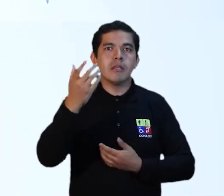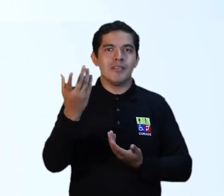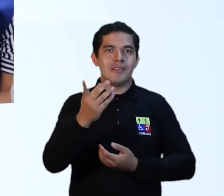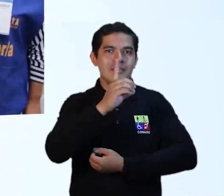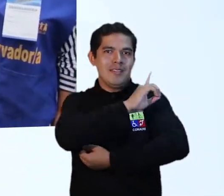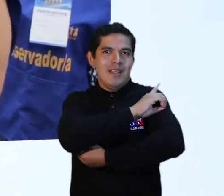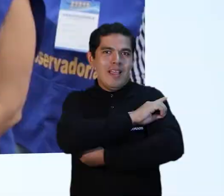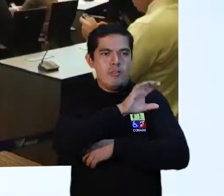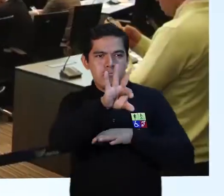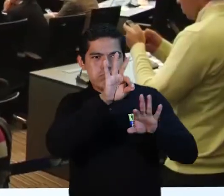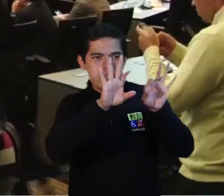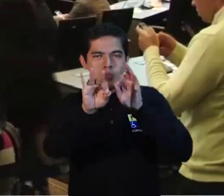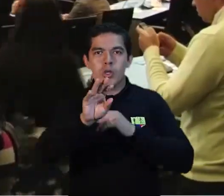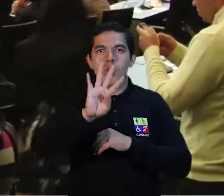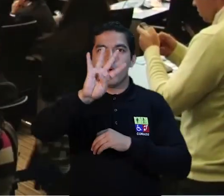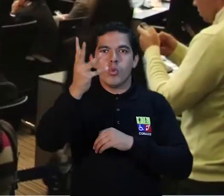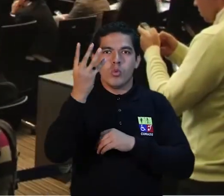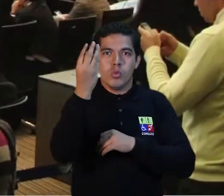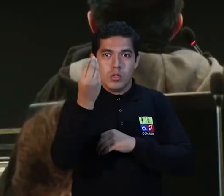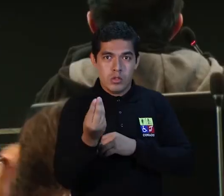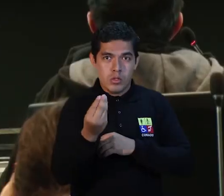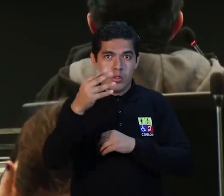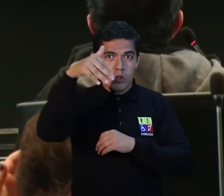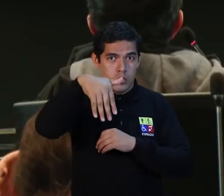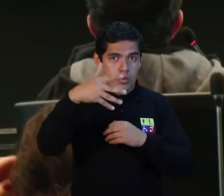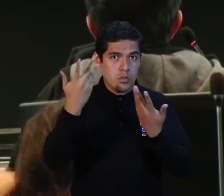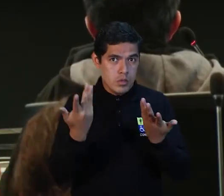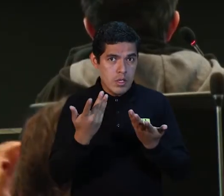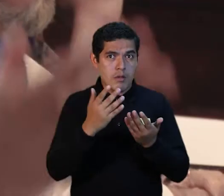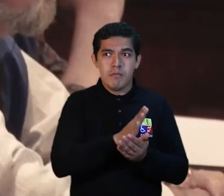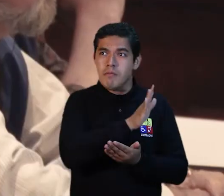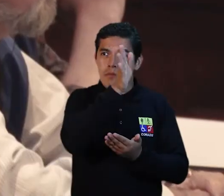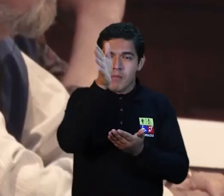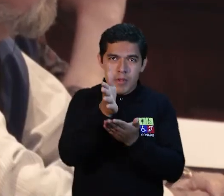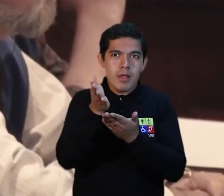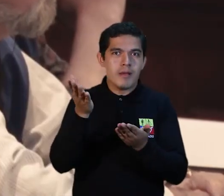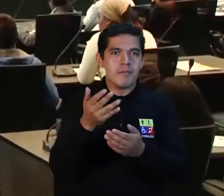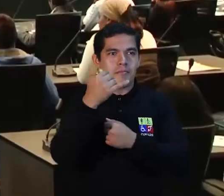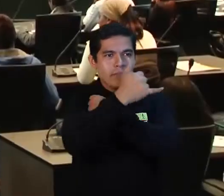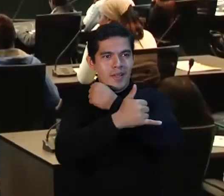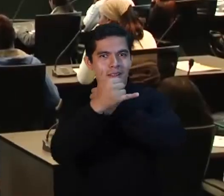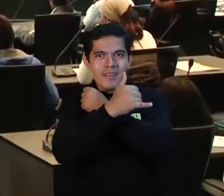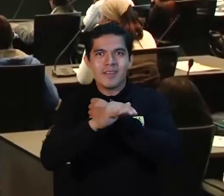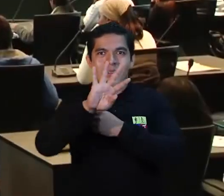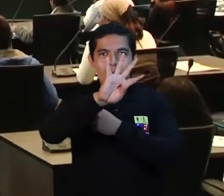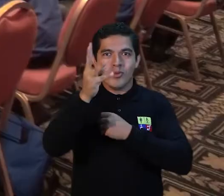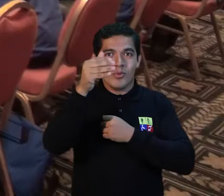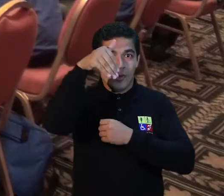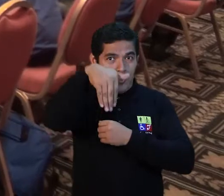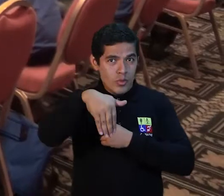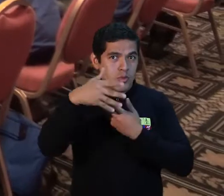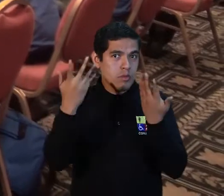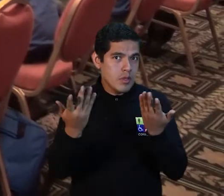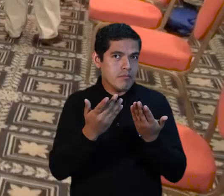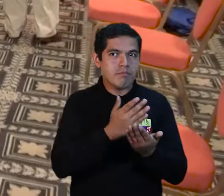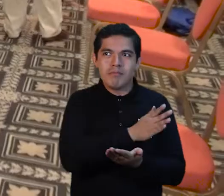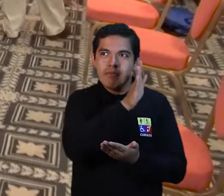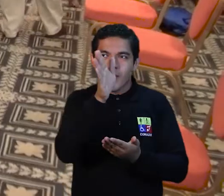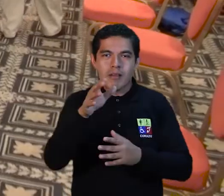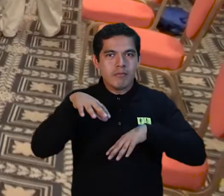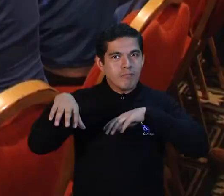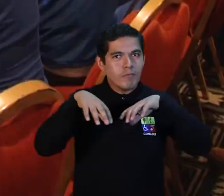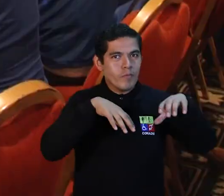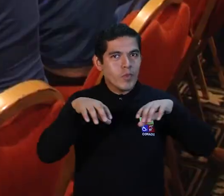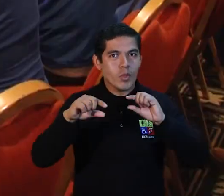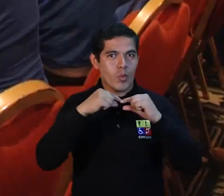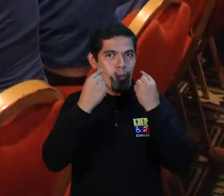Pablo Pozo Bahamonde, presidente del CNE Ecuador, fue designado por los países miembros de la Unión de Naciones Suramericanas para ser coordinador de la